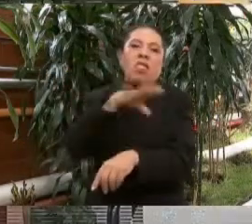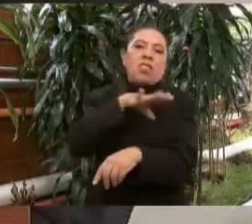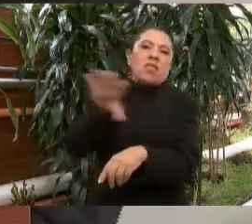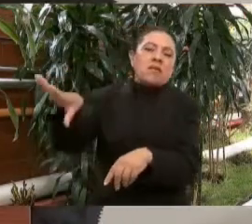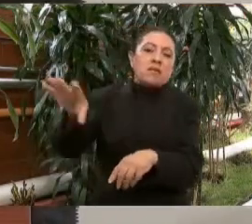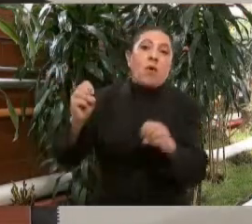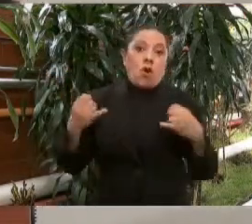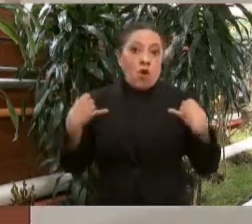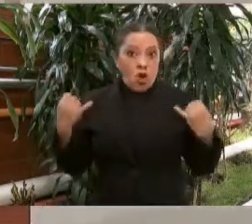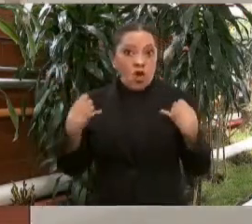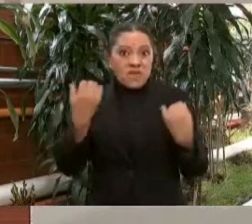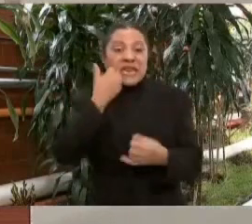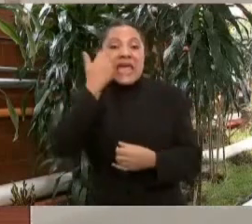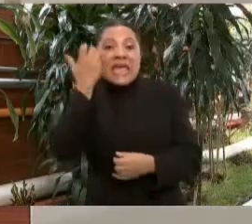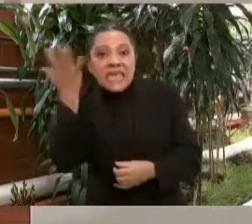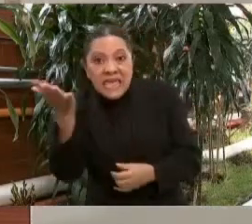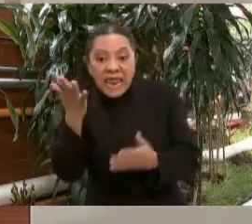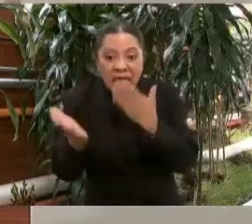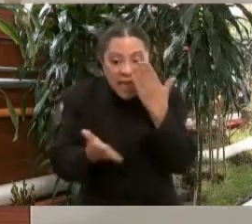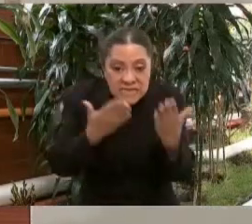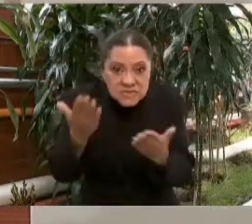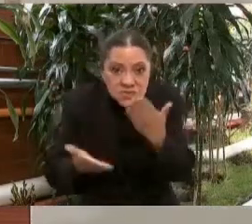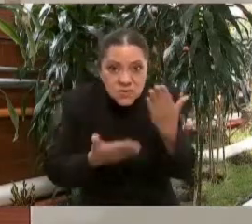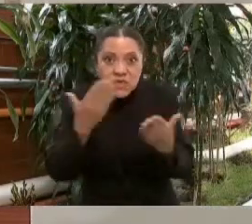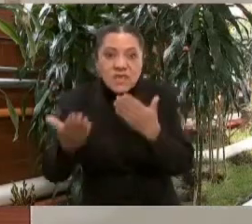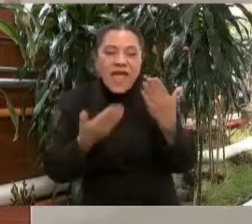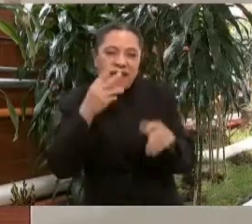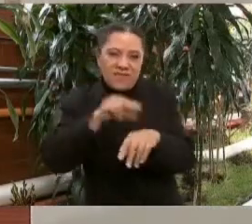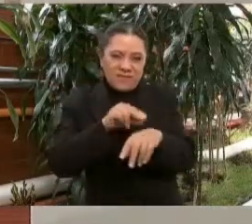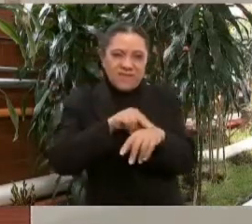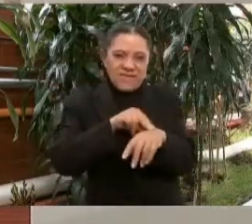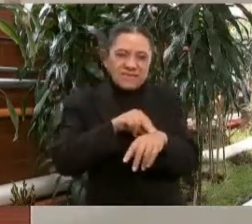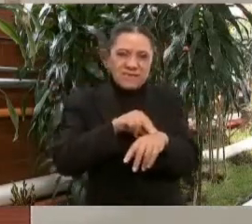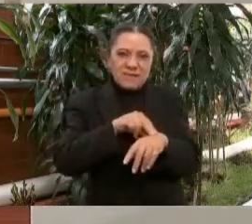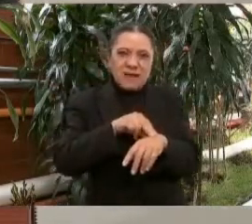querían estudiar con la mentira de que no pasaban el examen de admisión